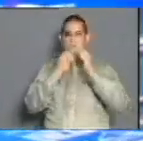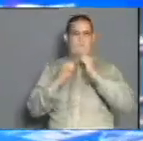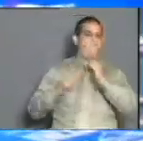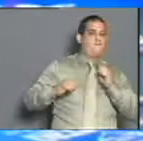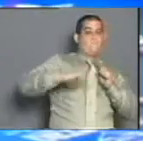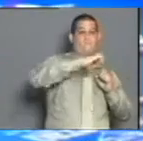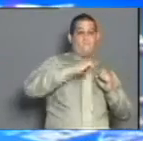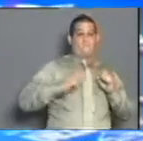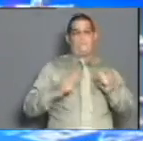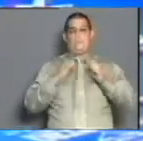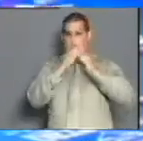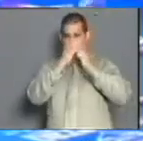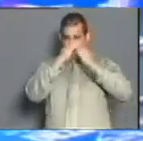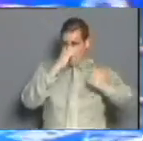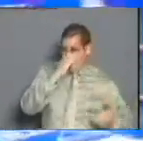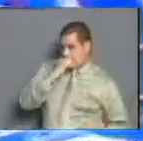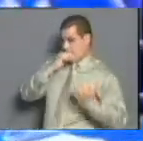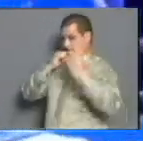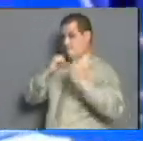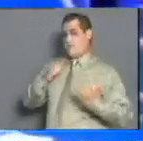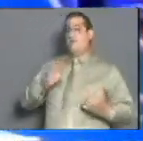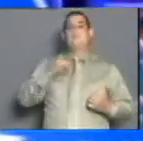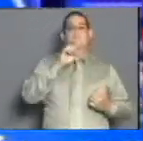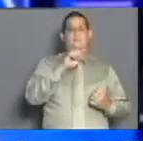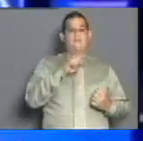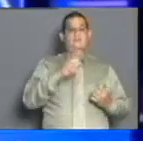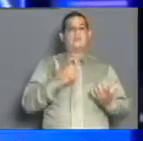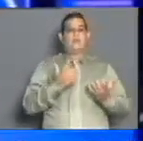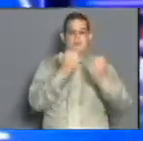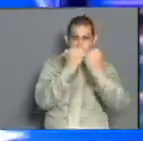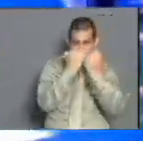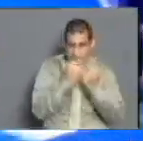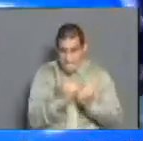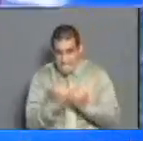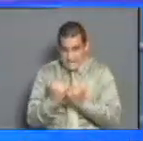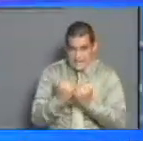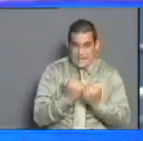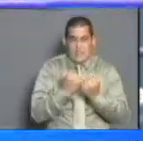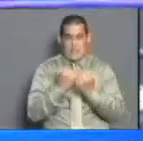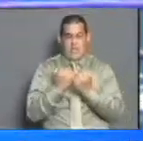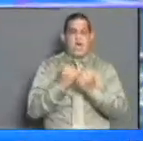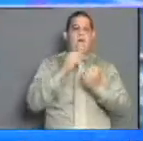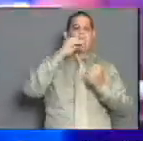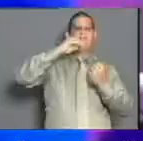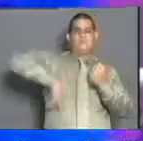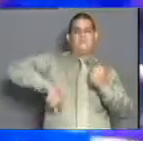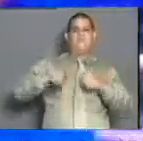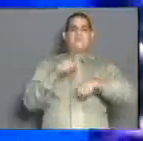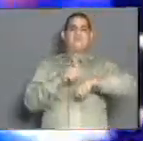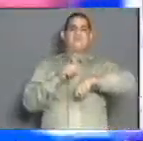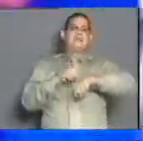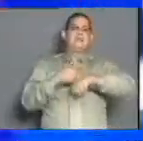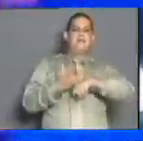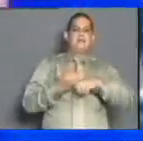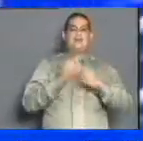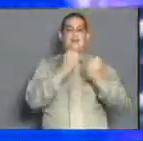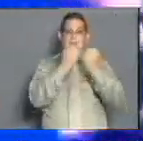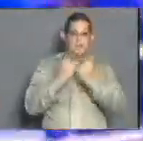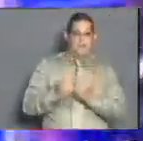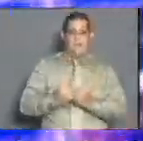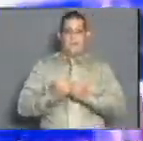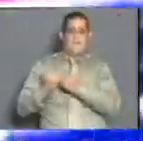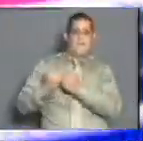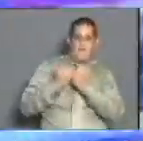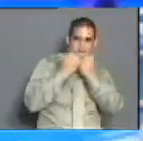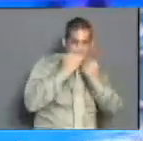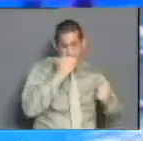izquierda que posee. Con su tradicional estilo de guardia baja para provocar el fallo en las acciones ofensivas del rival, Lacruz le